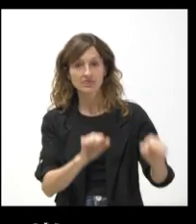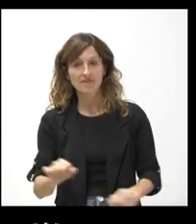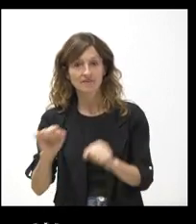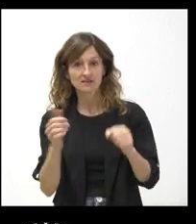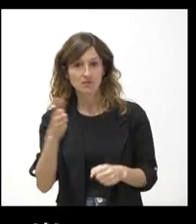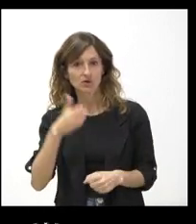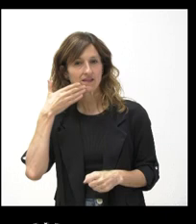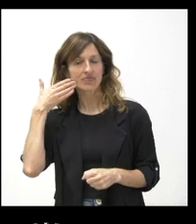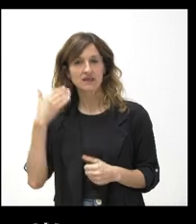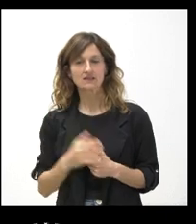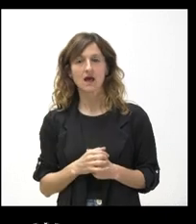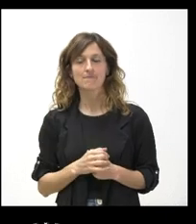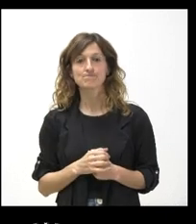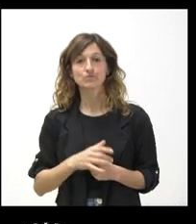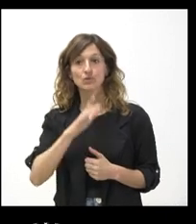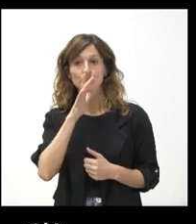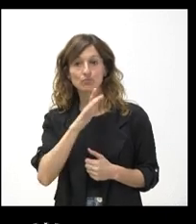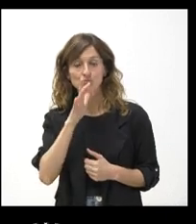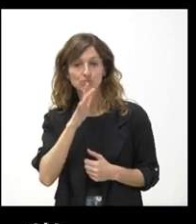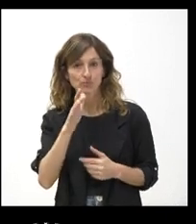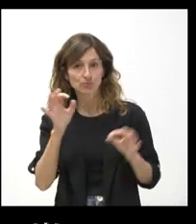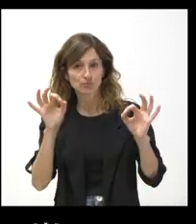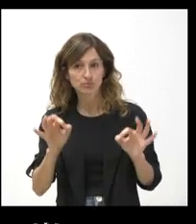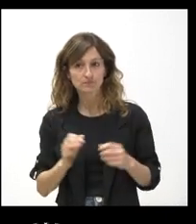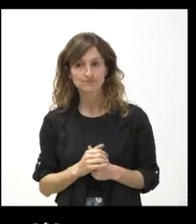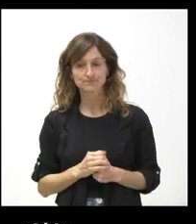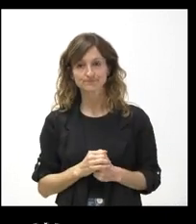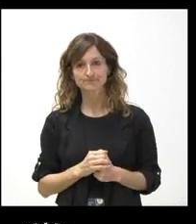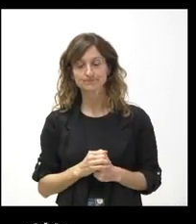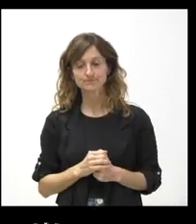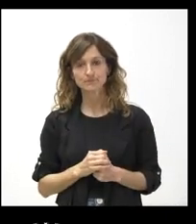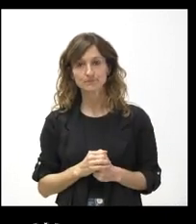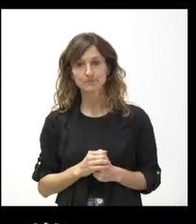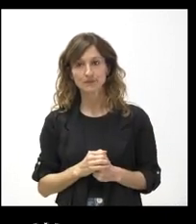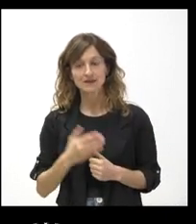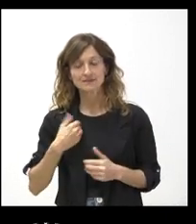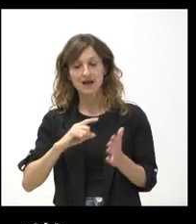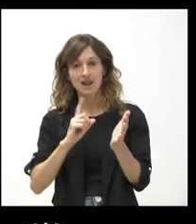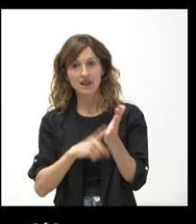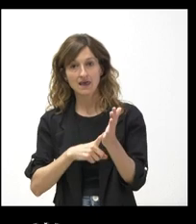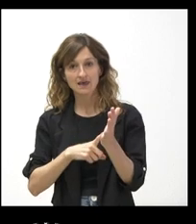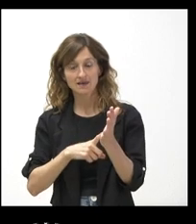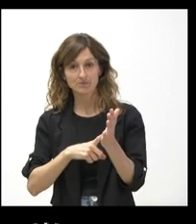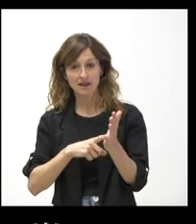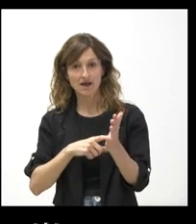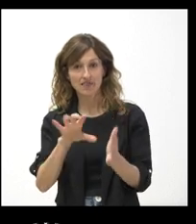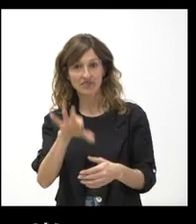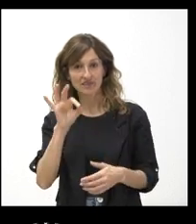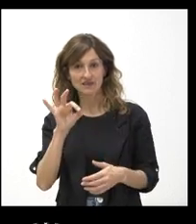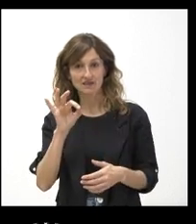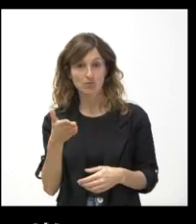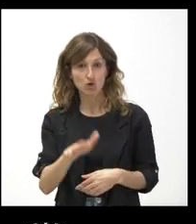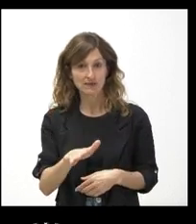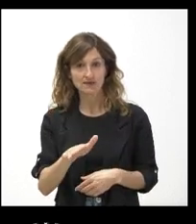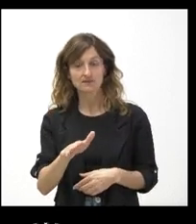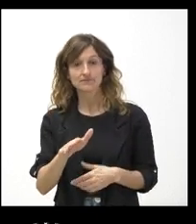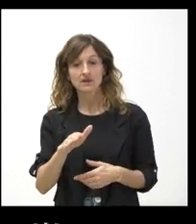Digna, con motivo de los dos años de la ley de la eutanasia, ha emitido un